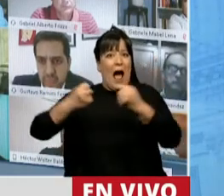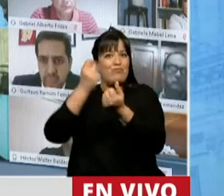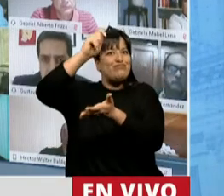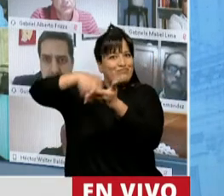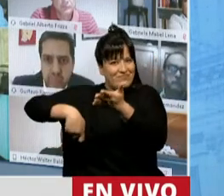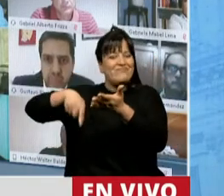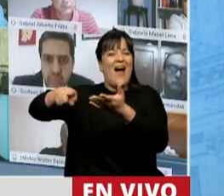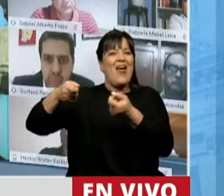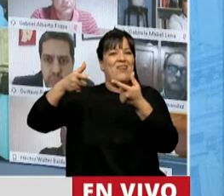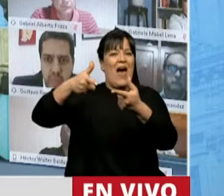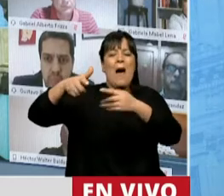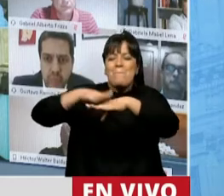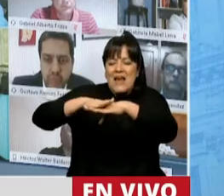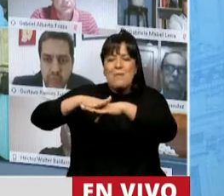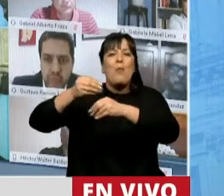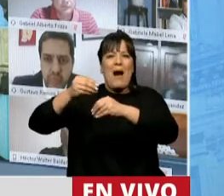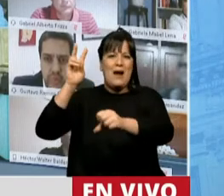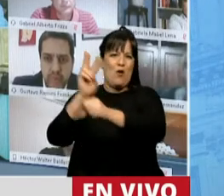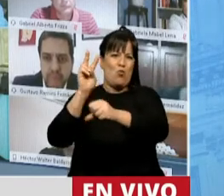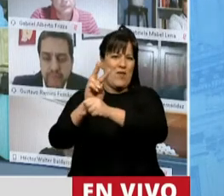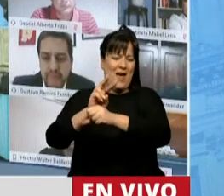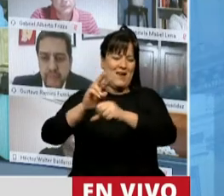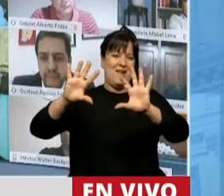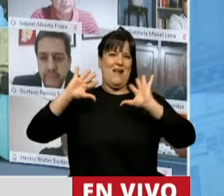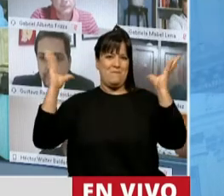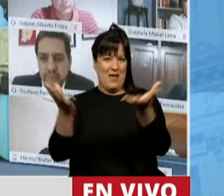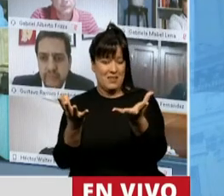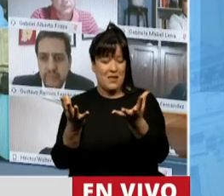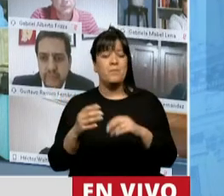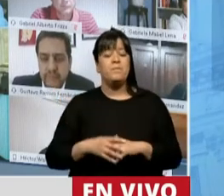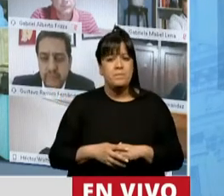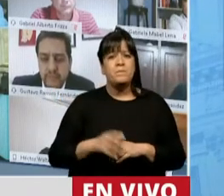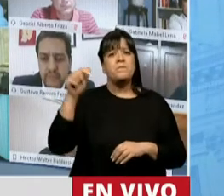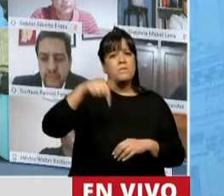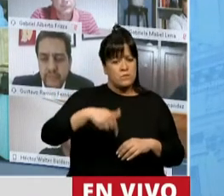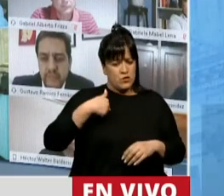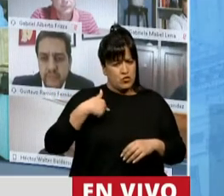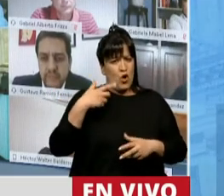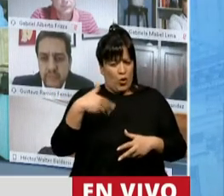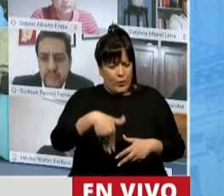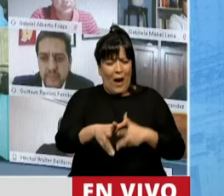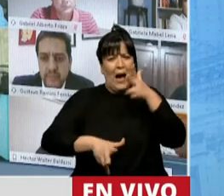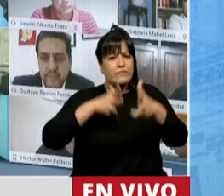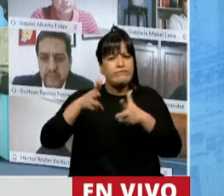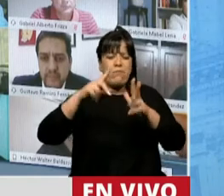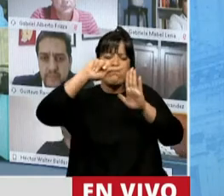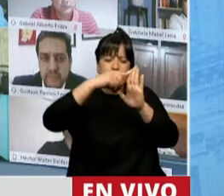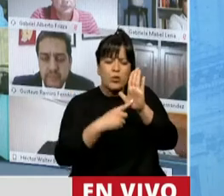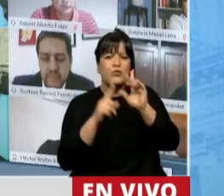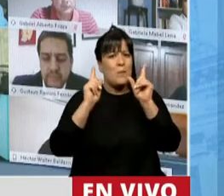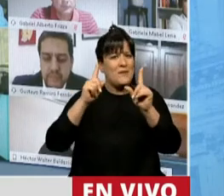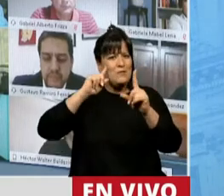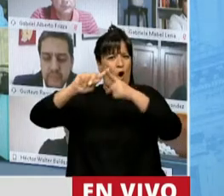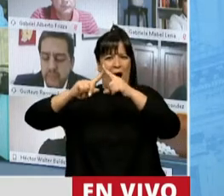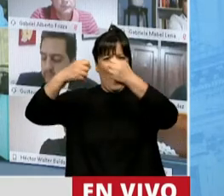establecen pisos mínimos de protección. Y yo, señora Presidenta, más allá de que voy a hacer mención a los principales puntos del Acuerdo de